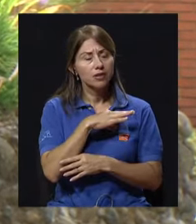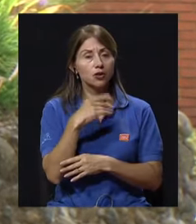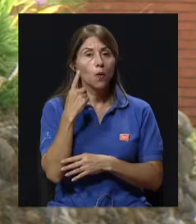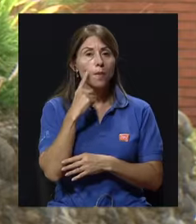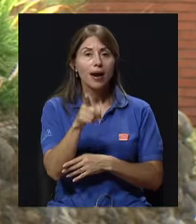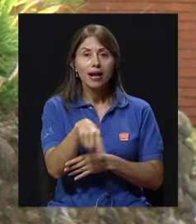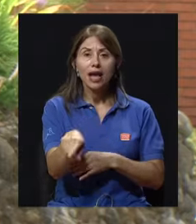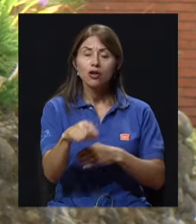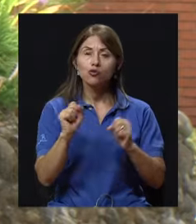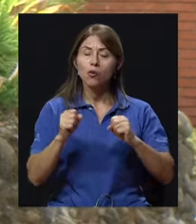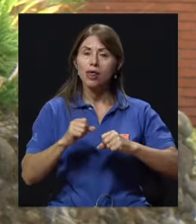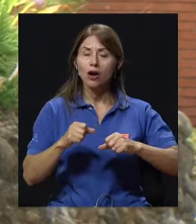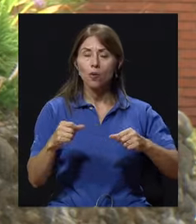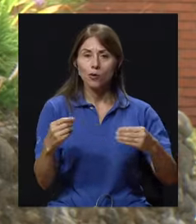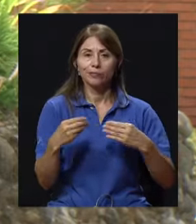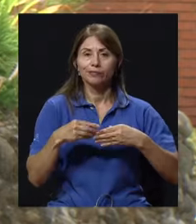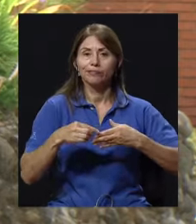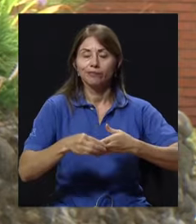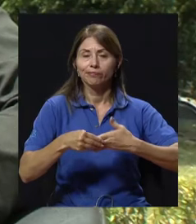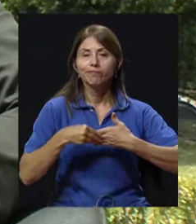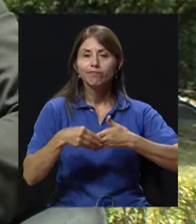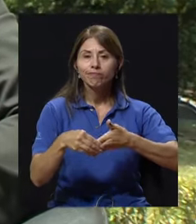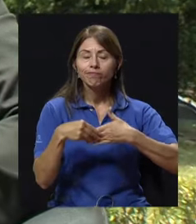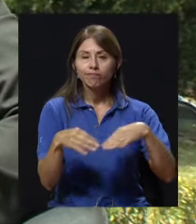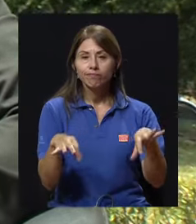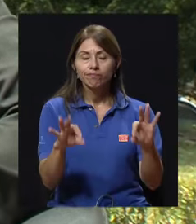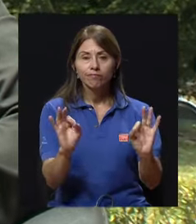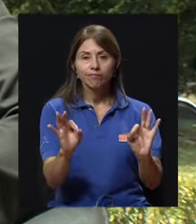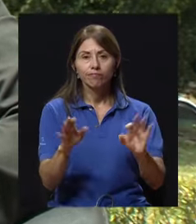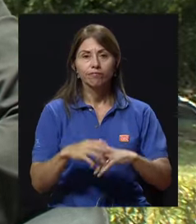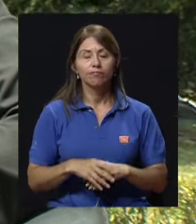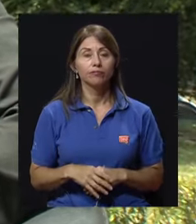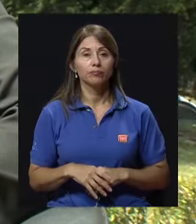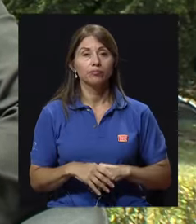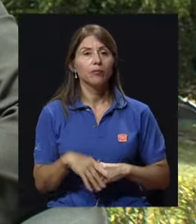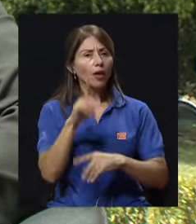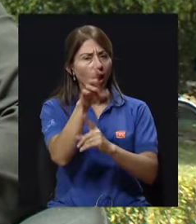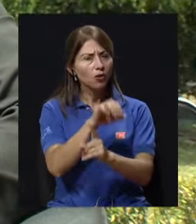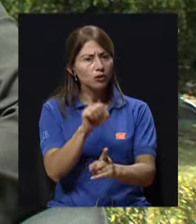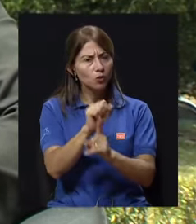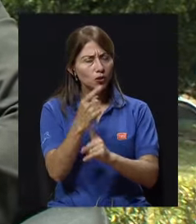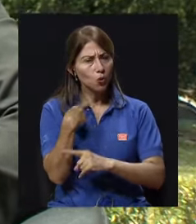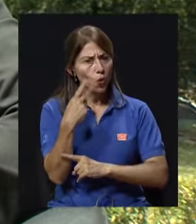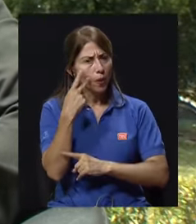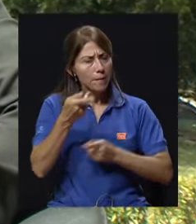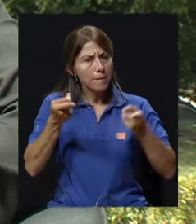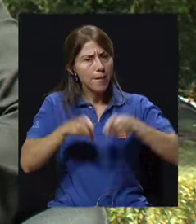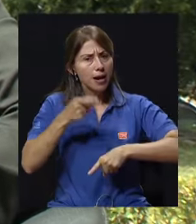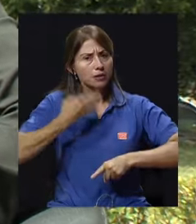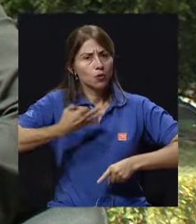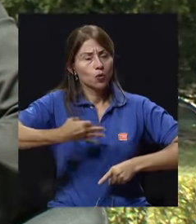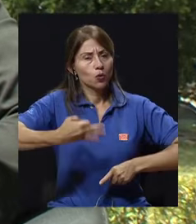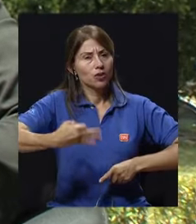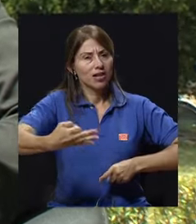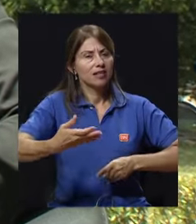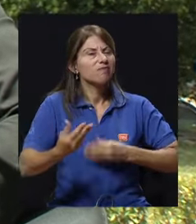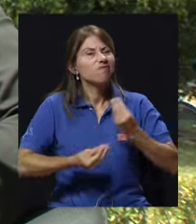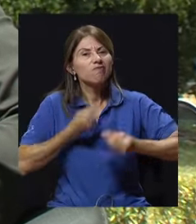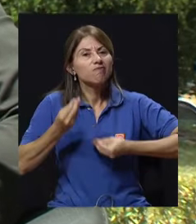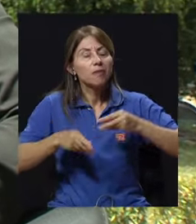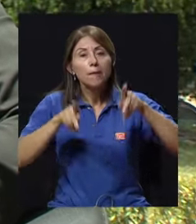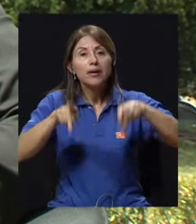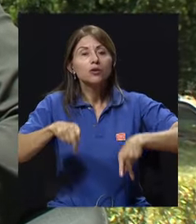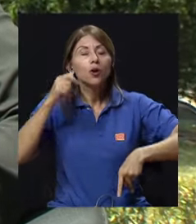para la parte de la elasticidad y la flexibilidad. Maribel, hay una situación que uno ve en el día a día y es que el adulto mayor, de nuevas a primeras,